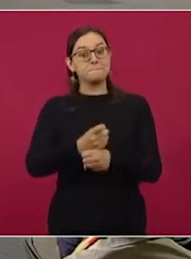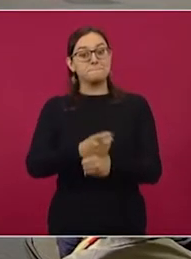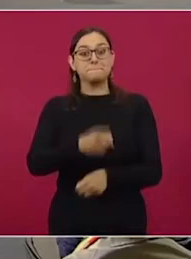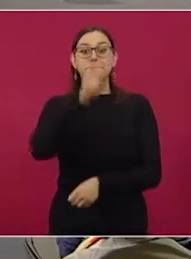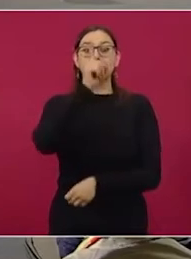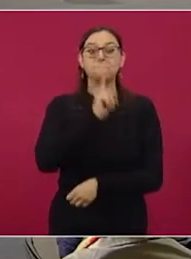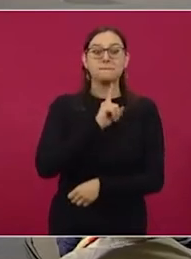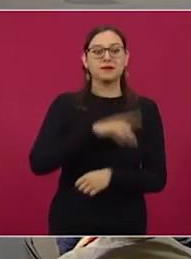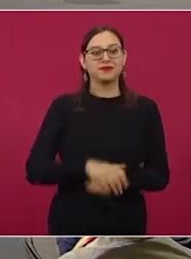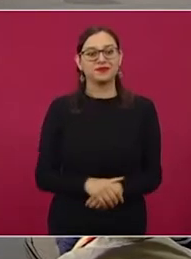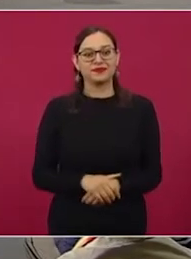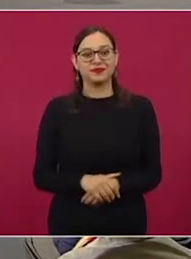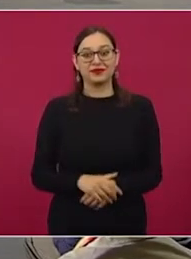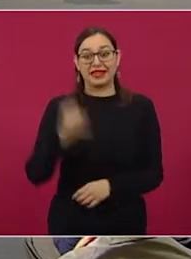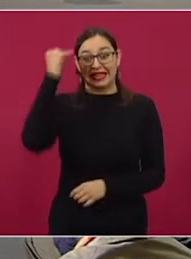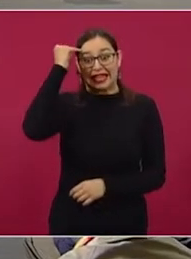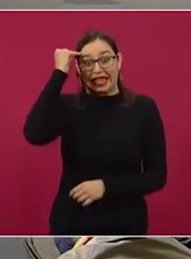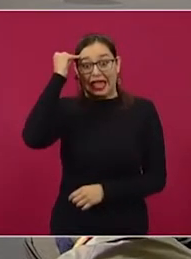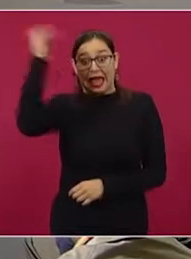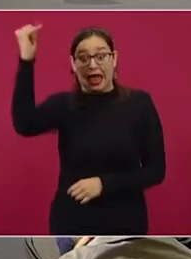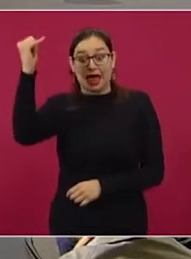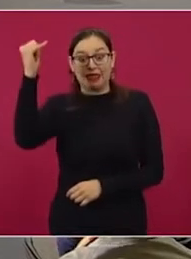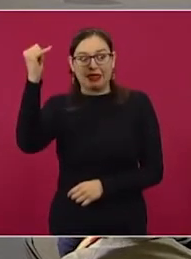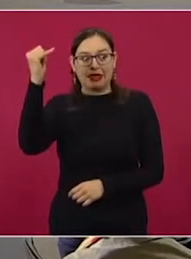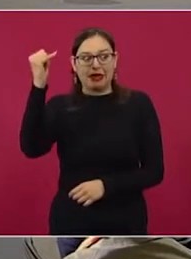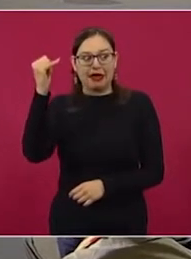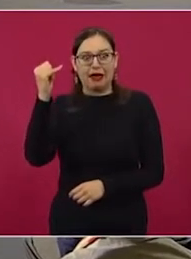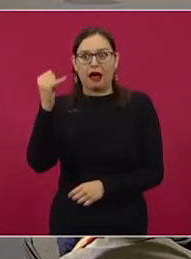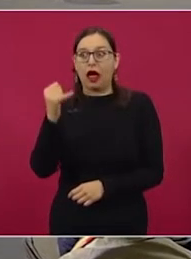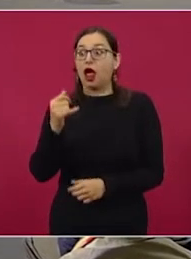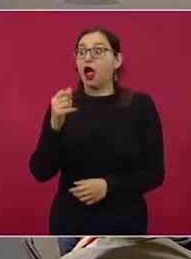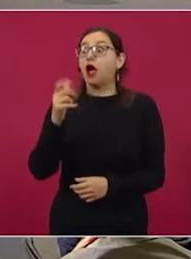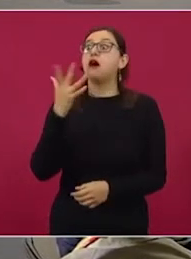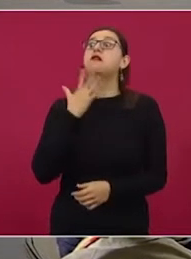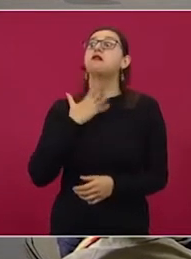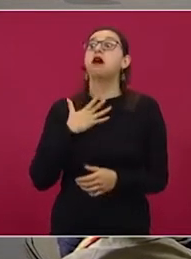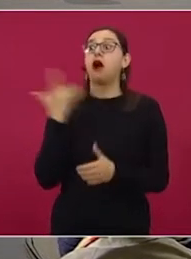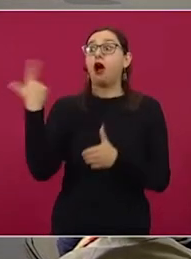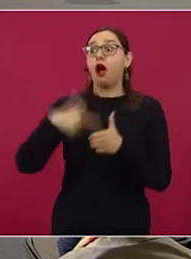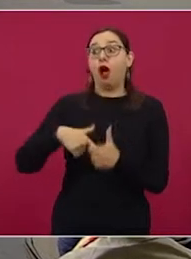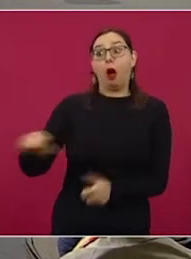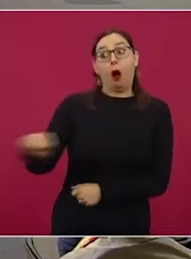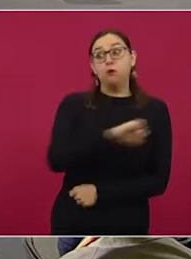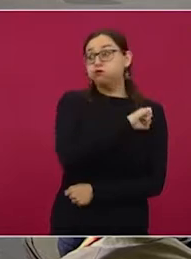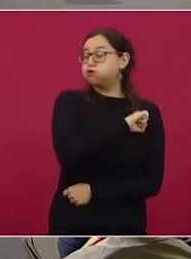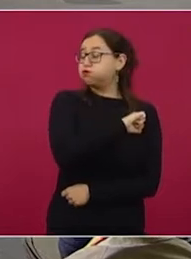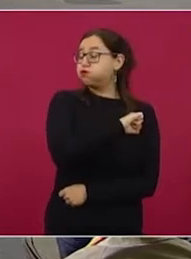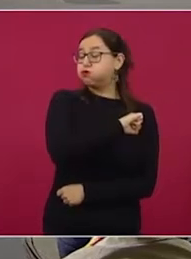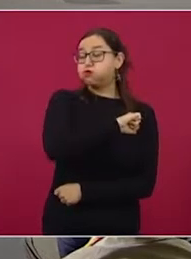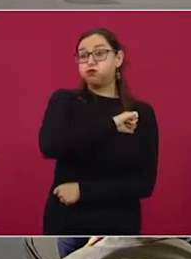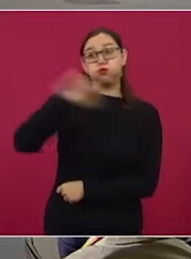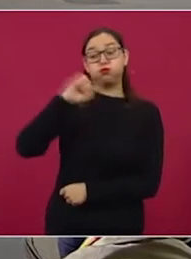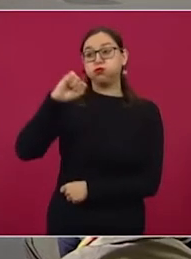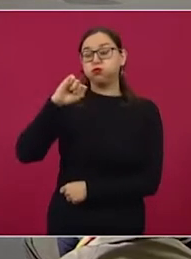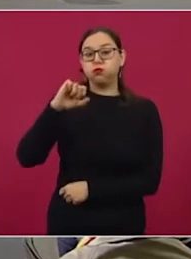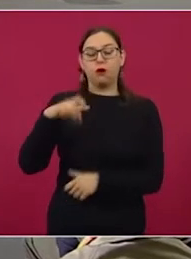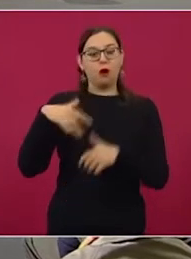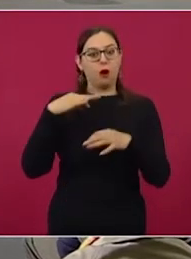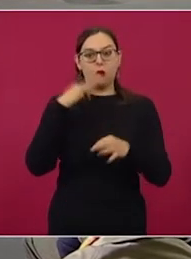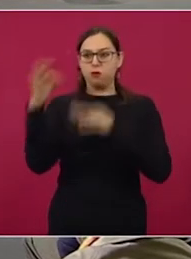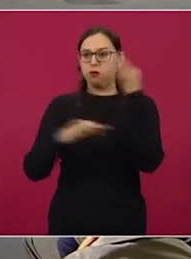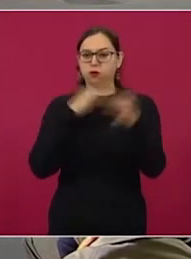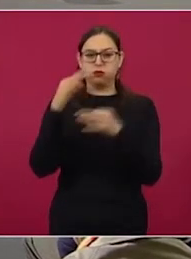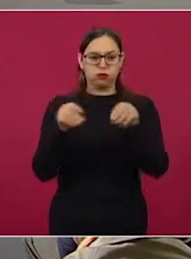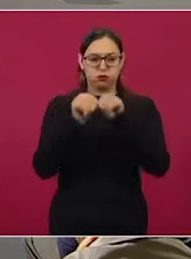gasolinazo, pero se les cae el teatrito. Los generadores de noticias falsas no descansaron el fin de año